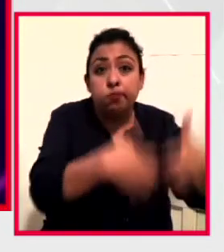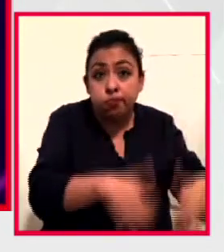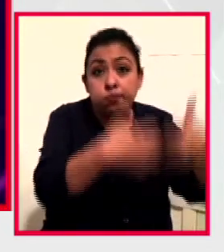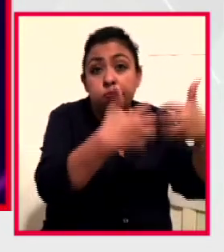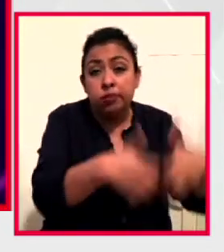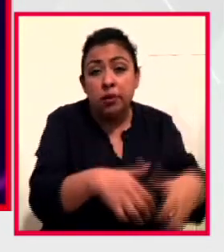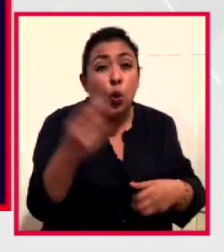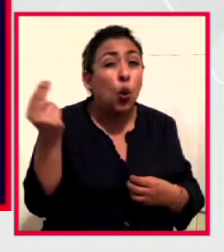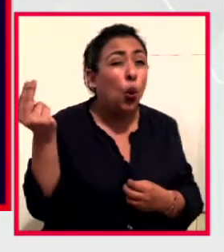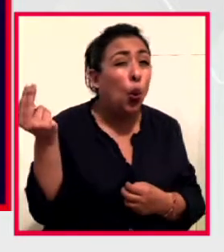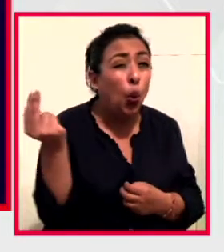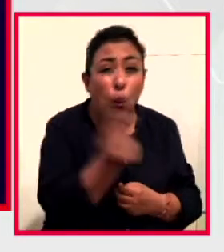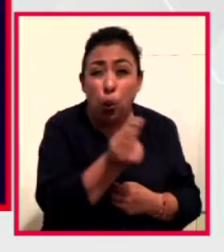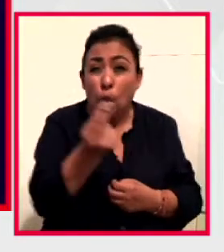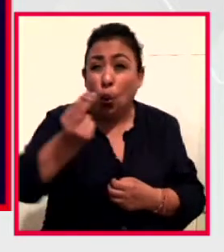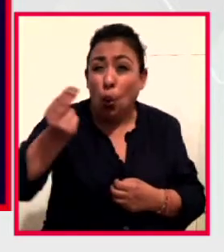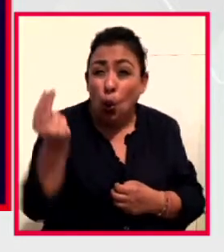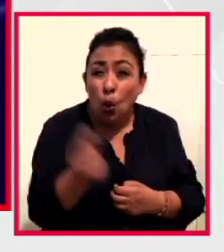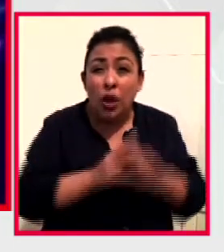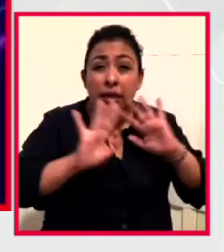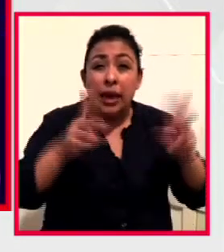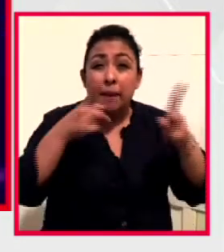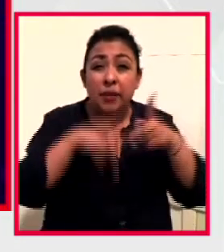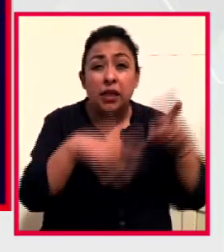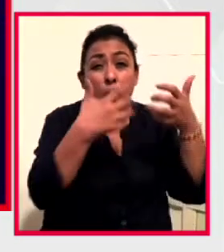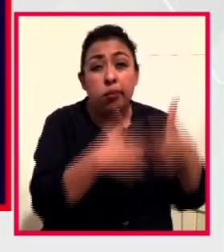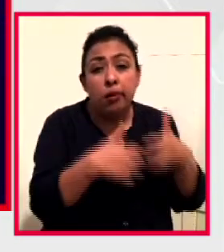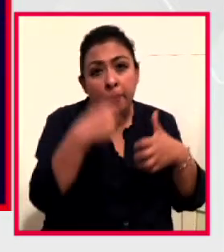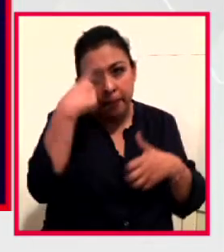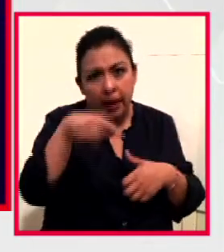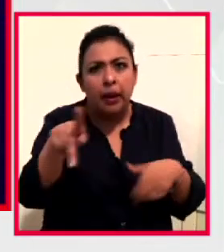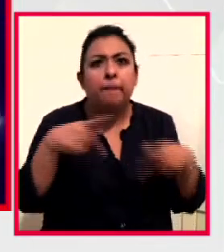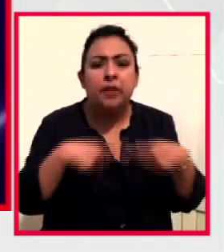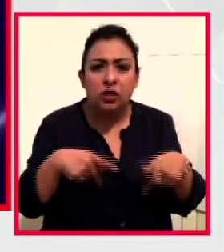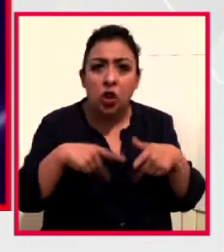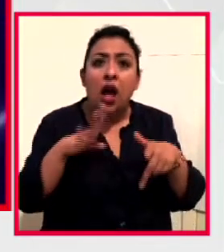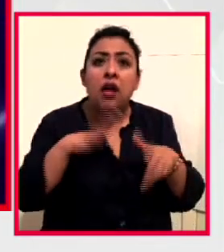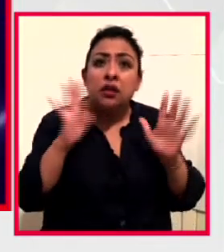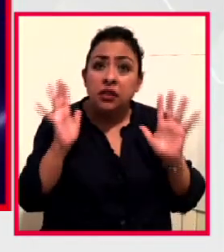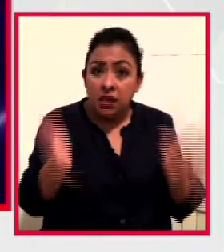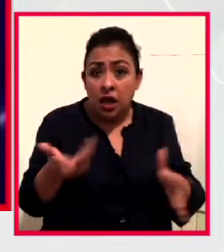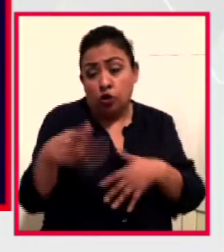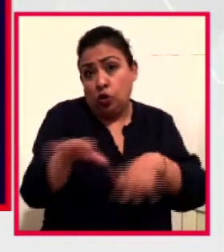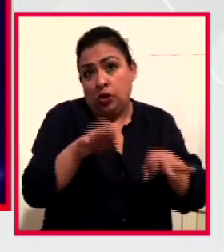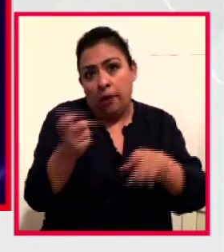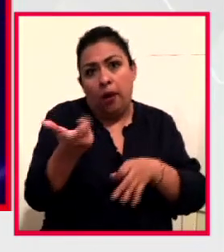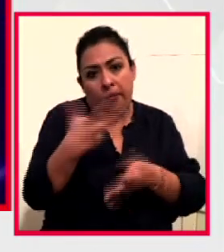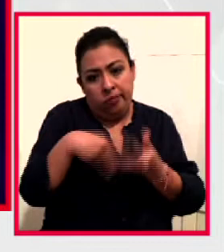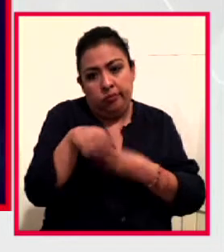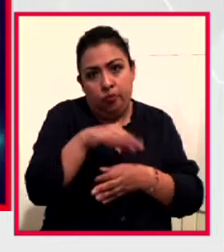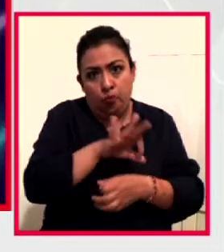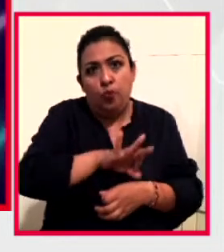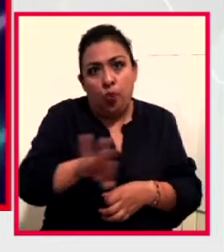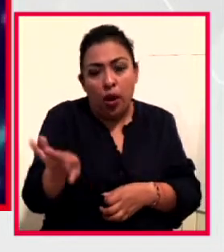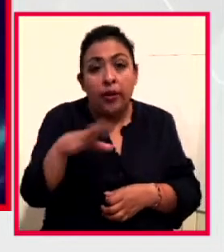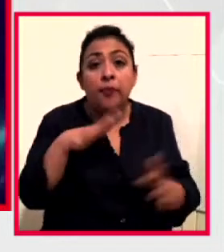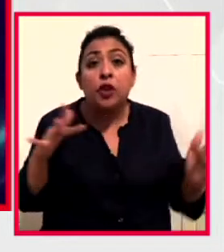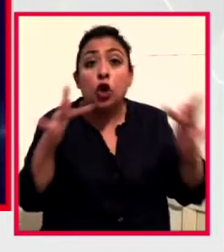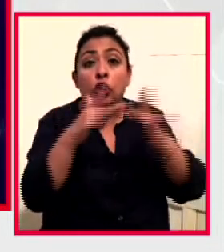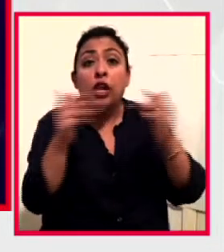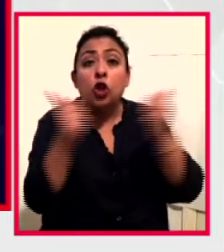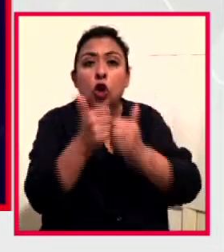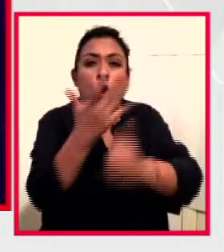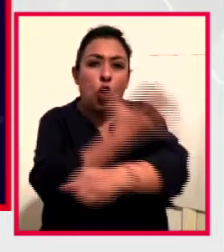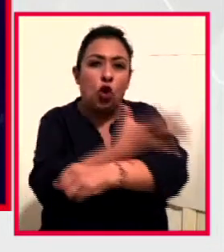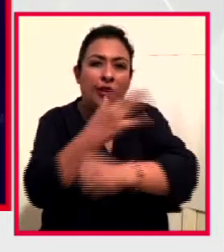urgentísimo echar a rodar el balón para que la gente pueda tener ya un trabajo. Para contactar con los coordinadores